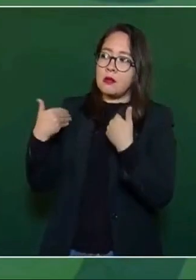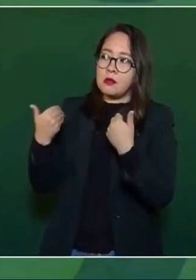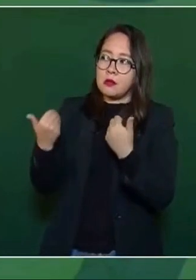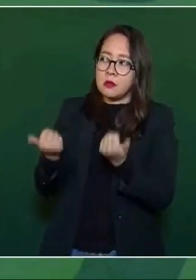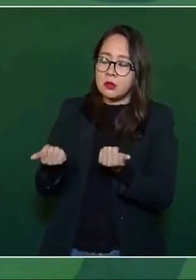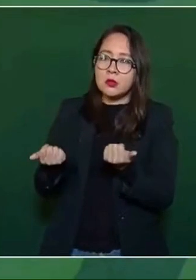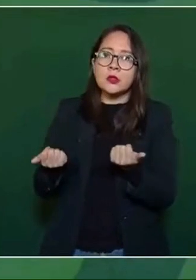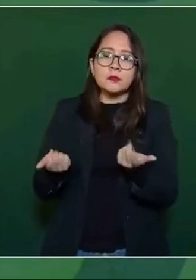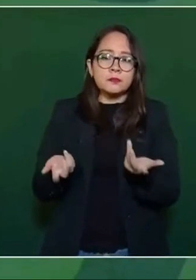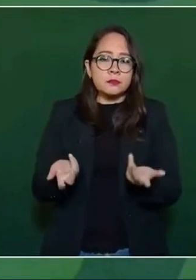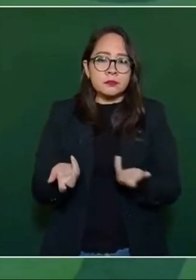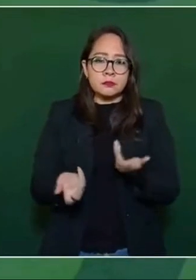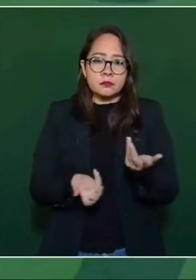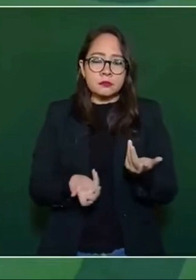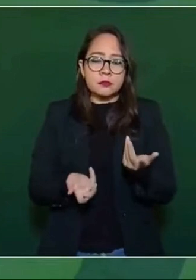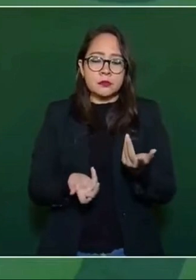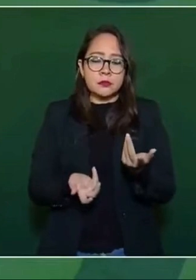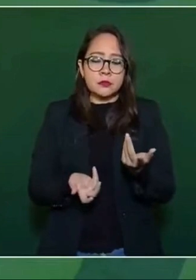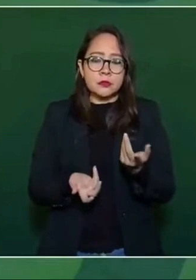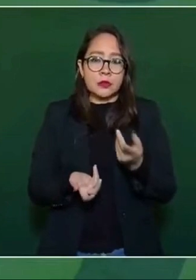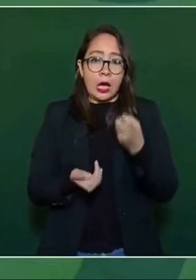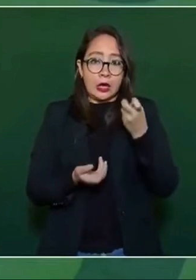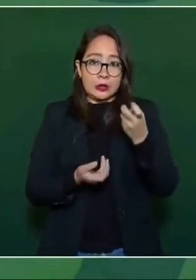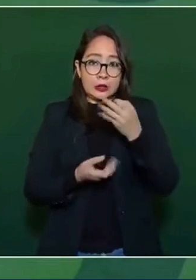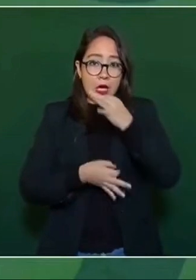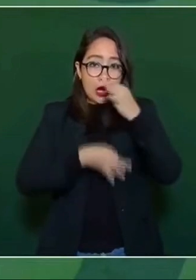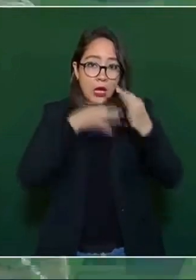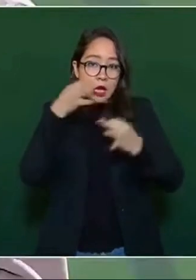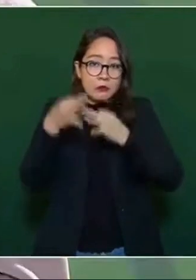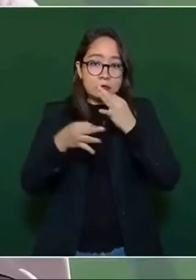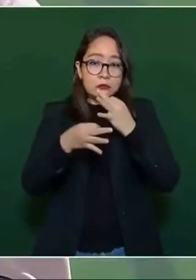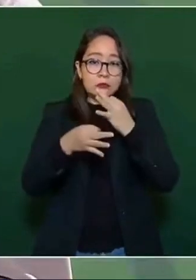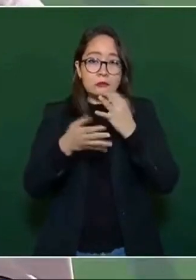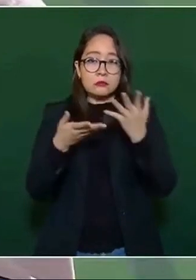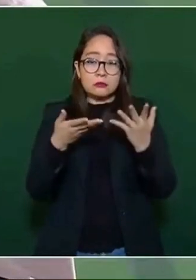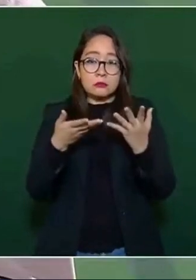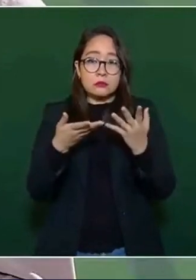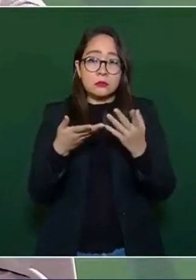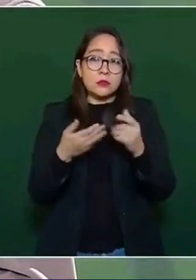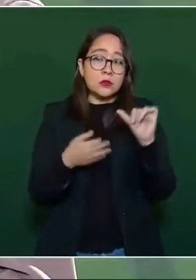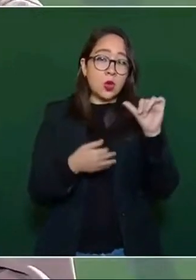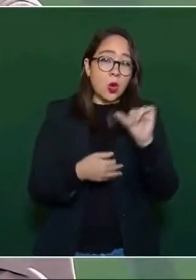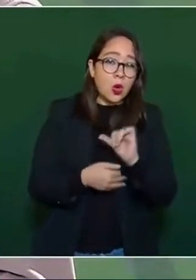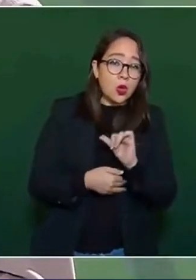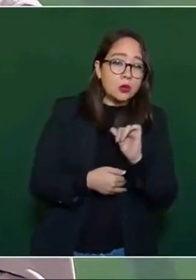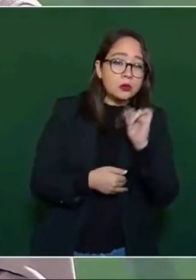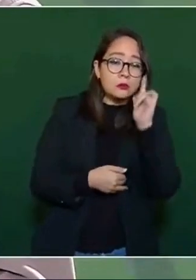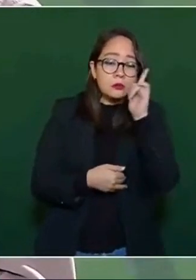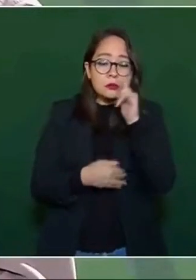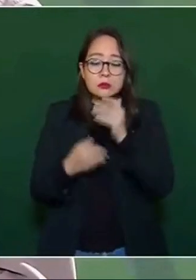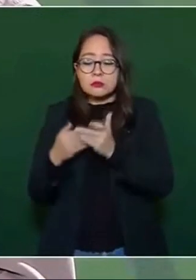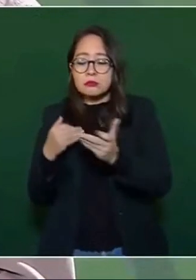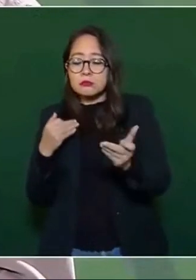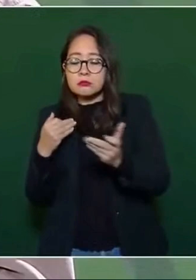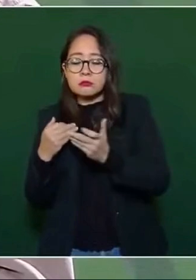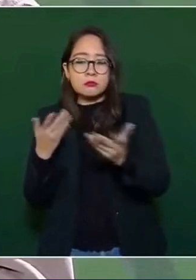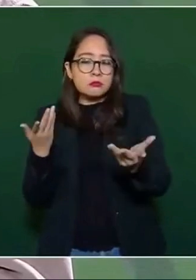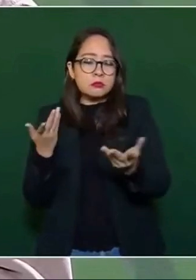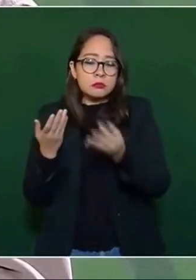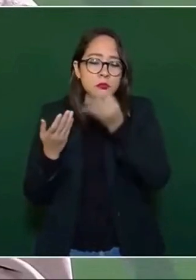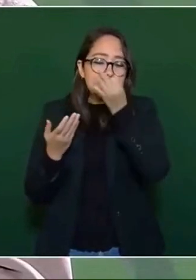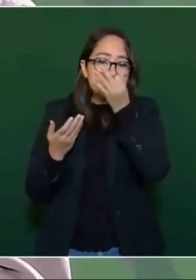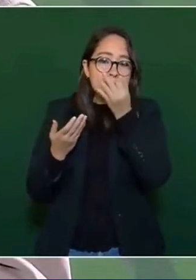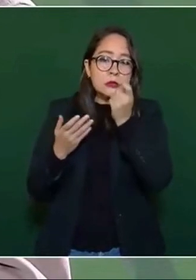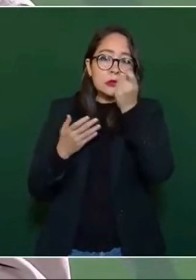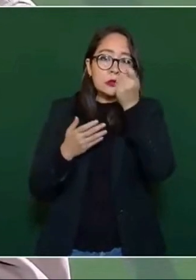noticia de que entre hoy y mañana se